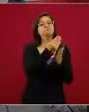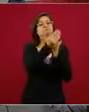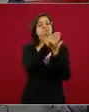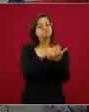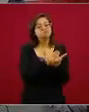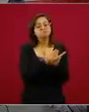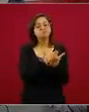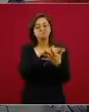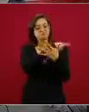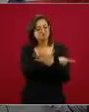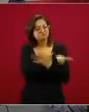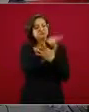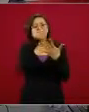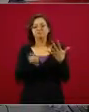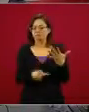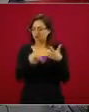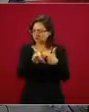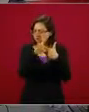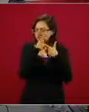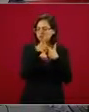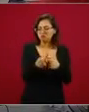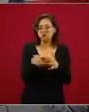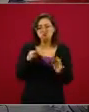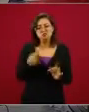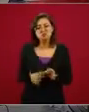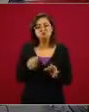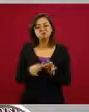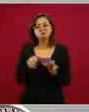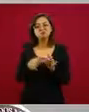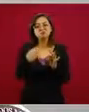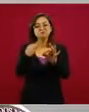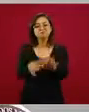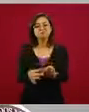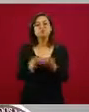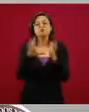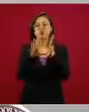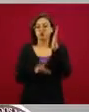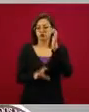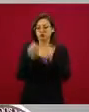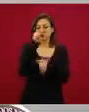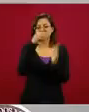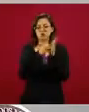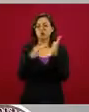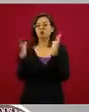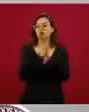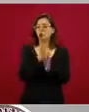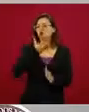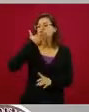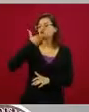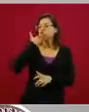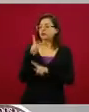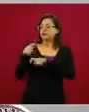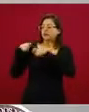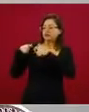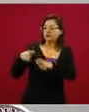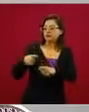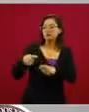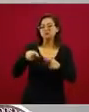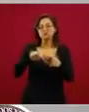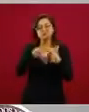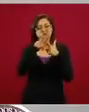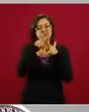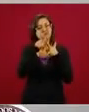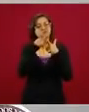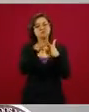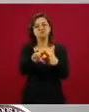seguiremos estos usos y costumbres que aparte reconoce nuestra Constitución para seguir en esta